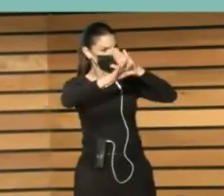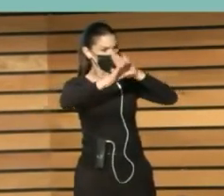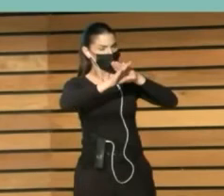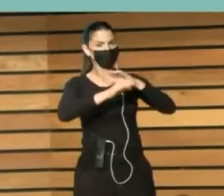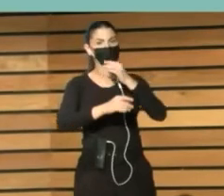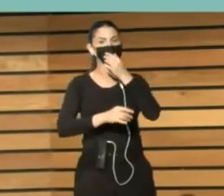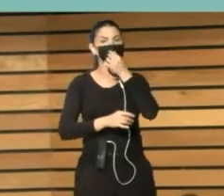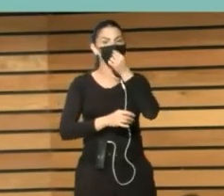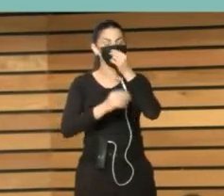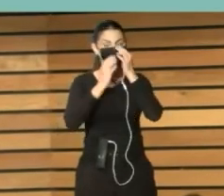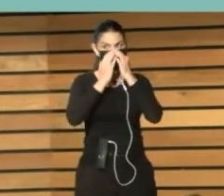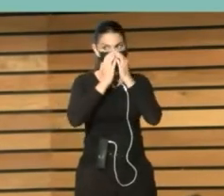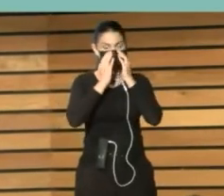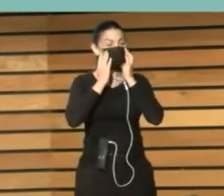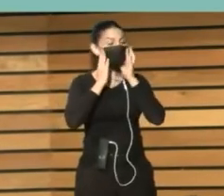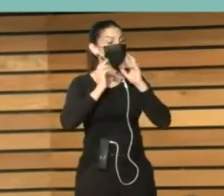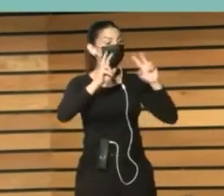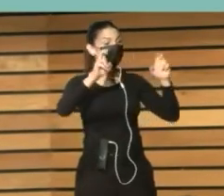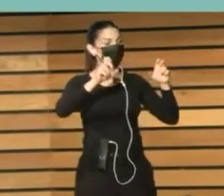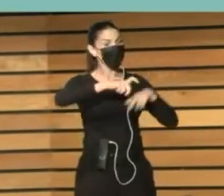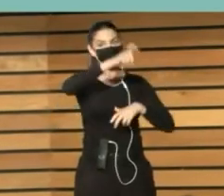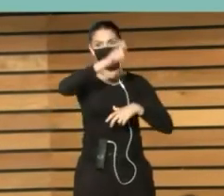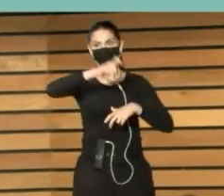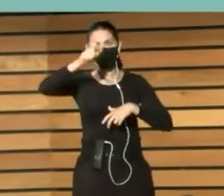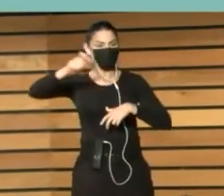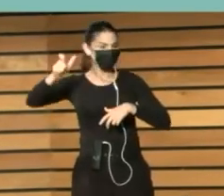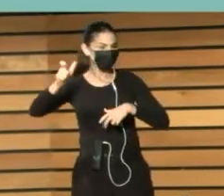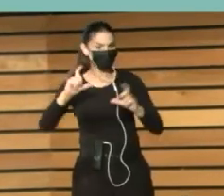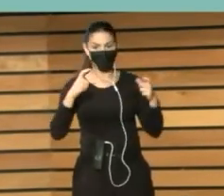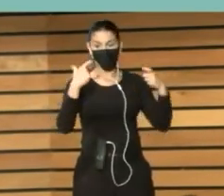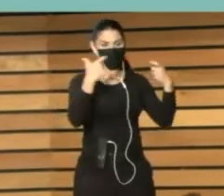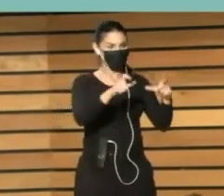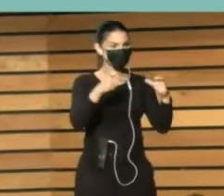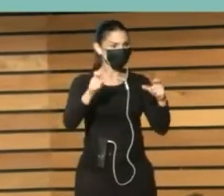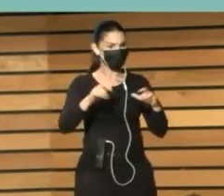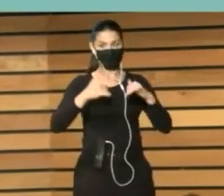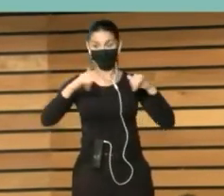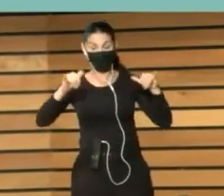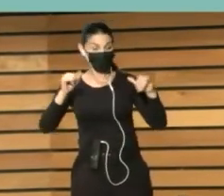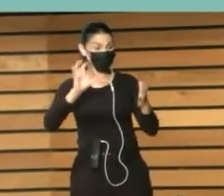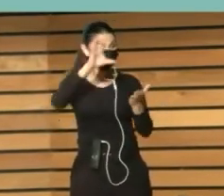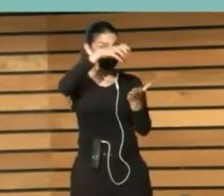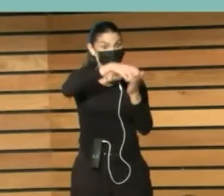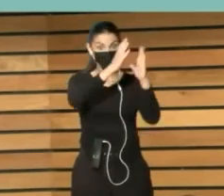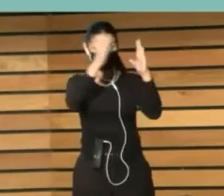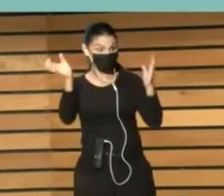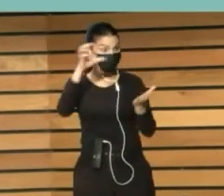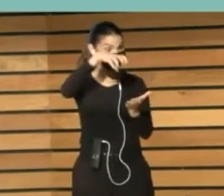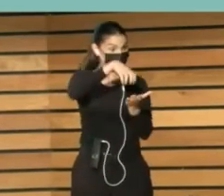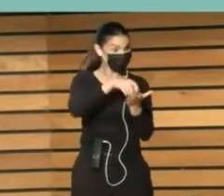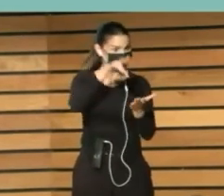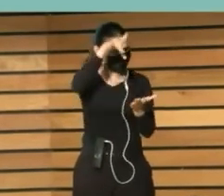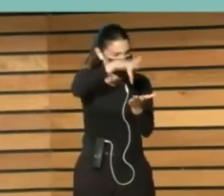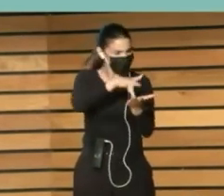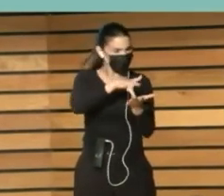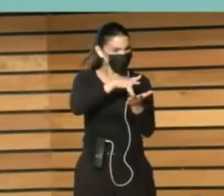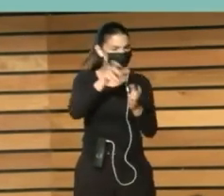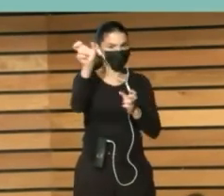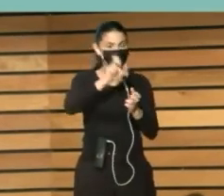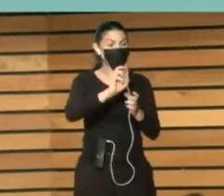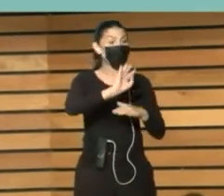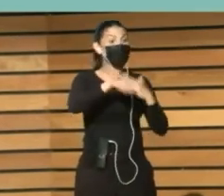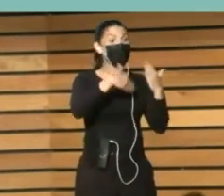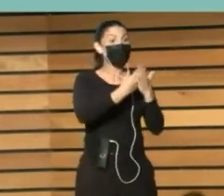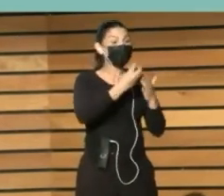Y cada vez La población Acude A más reuniones Y eventos En las bibliotecas Y han aumentado Hasta el 30%